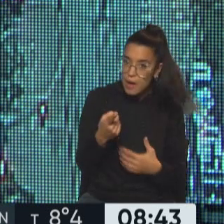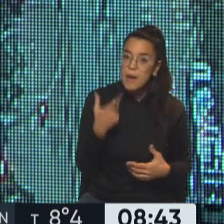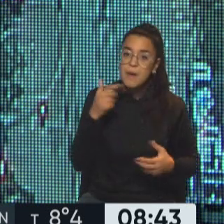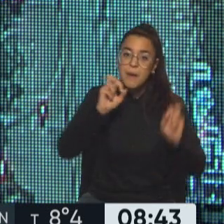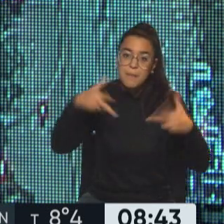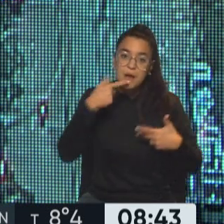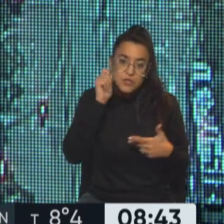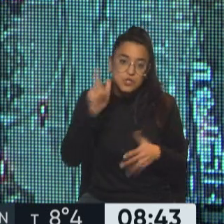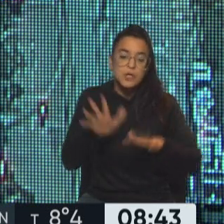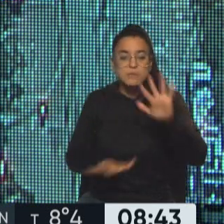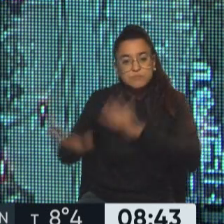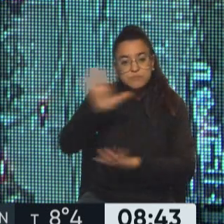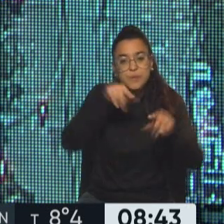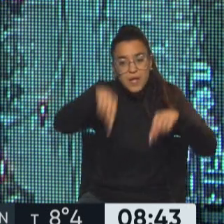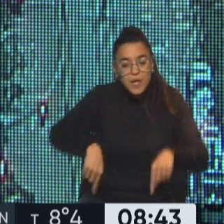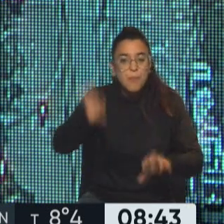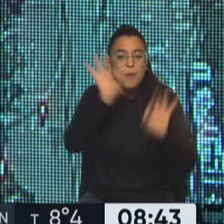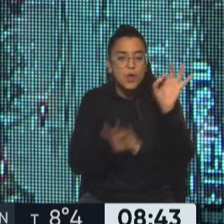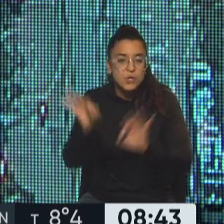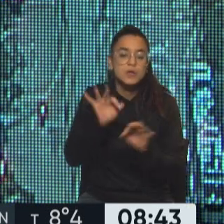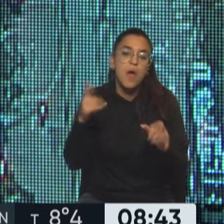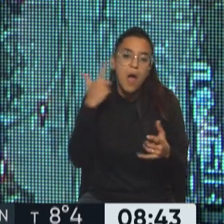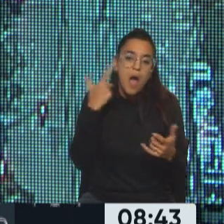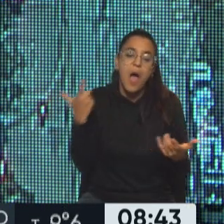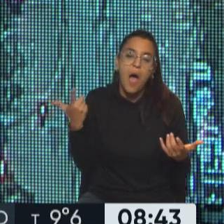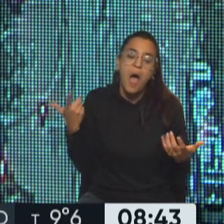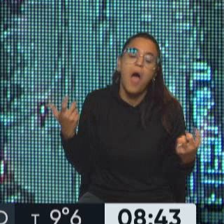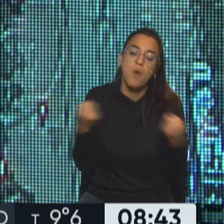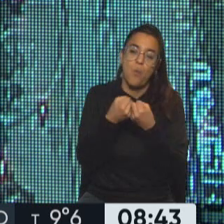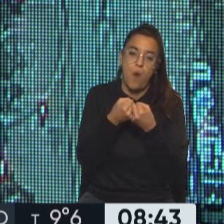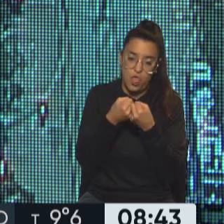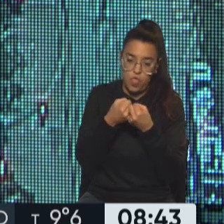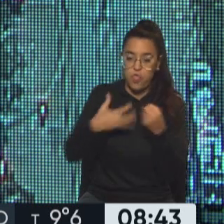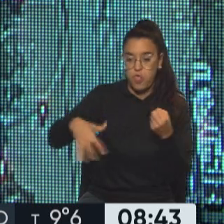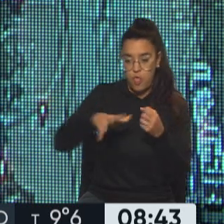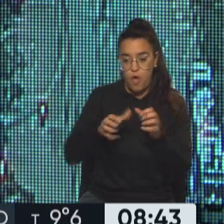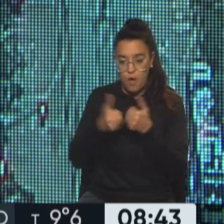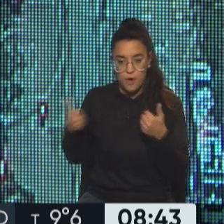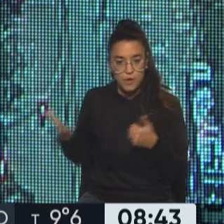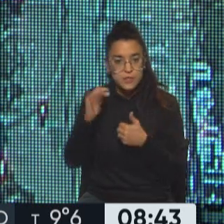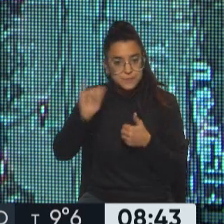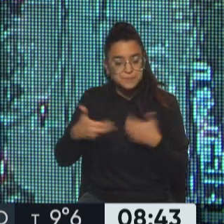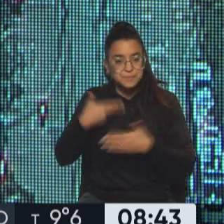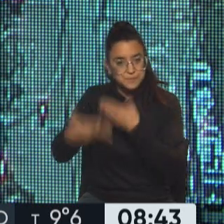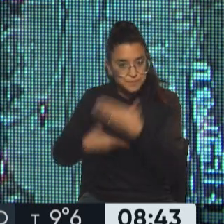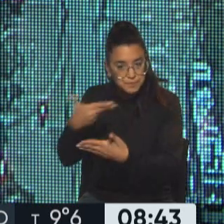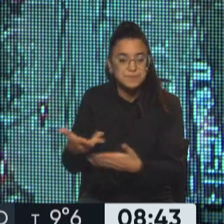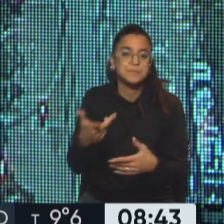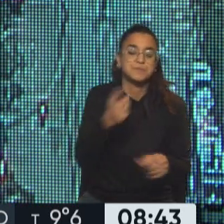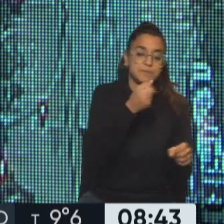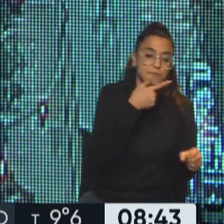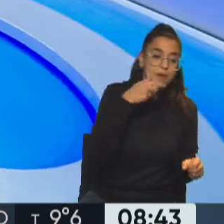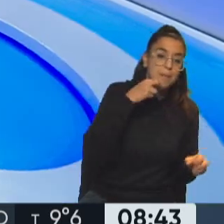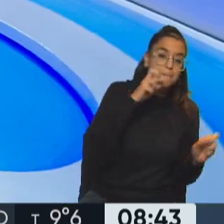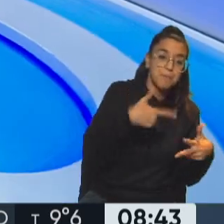los planes sociales en este proyecto que hay coincidencia en toda la coalición oficialista de avanzar con el empalme de los